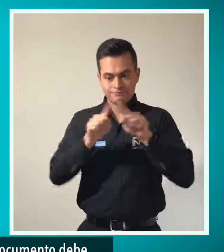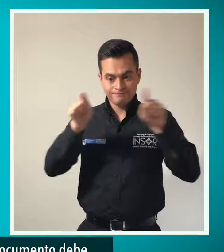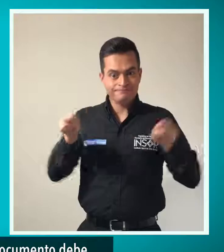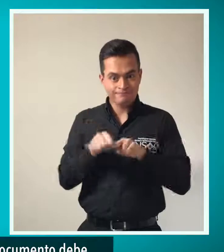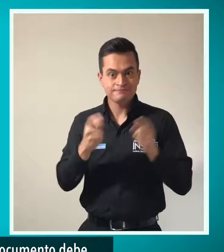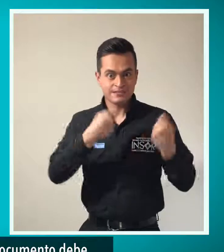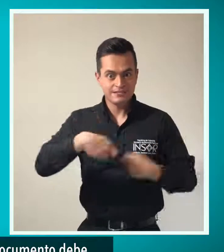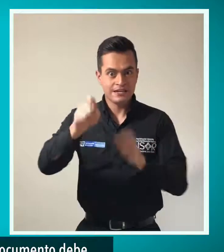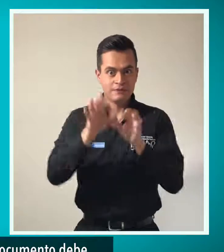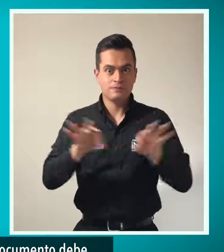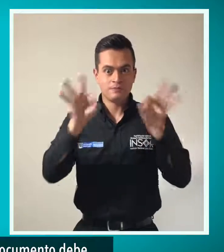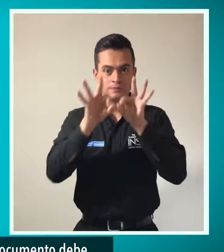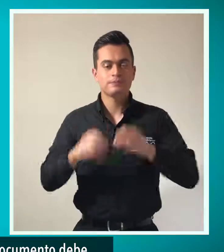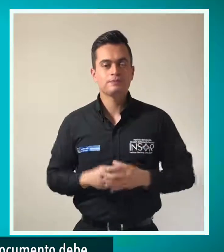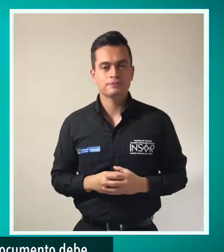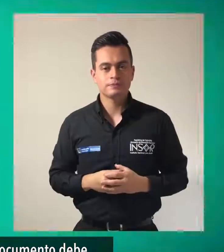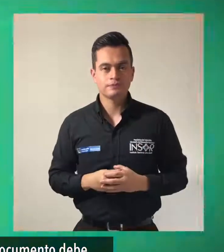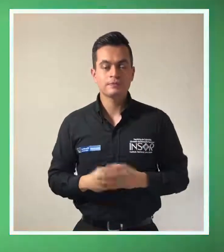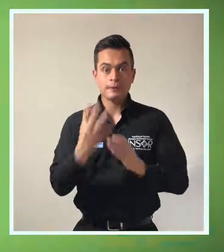incluyalas.